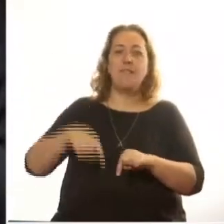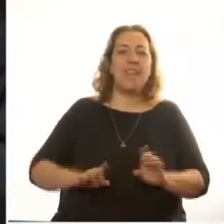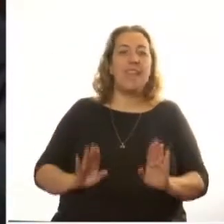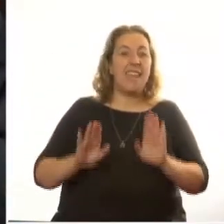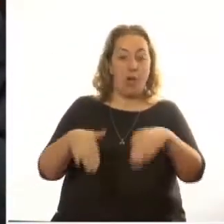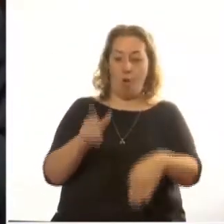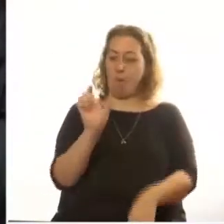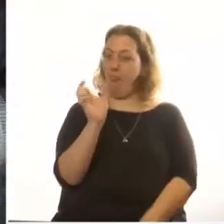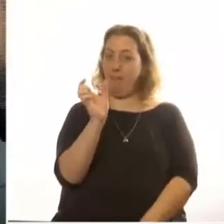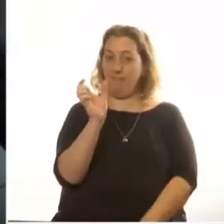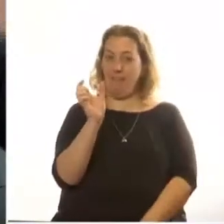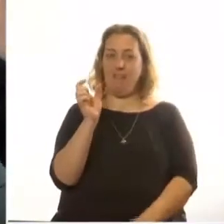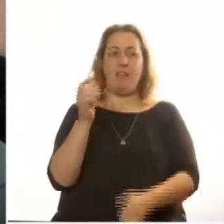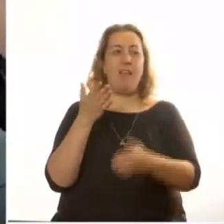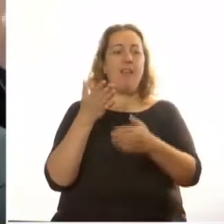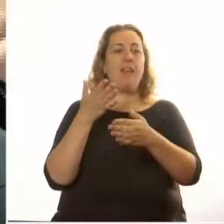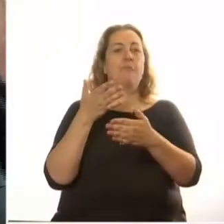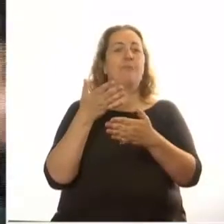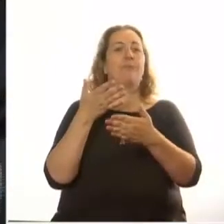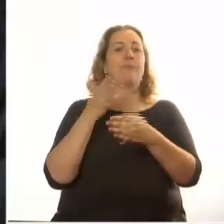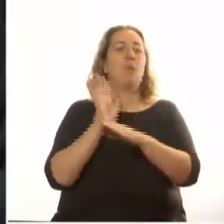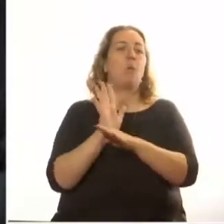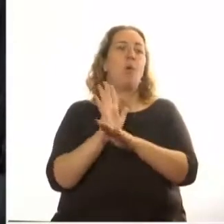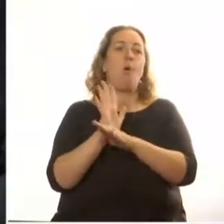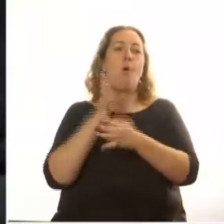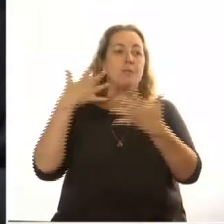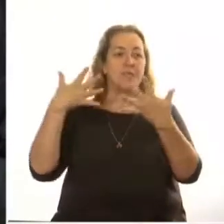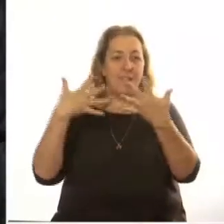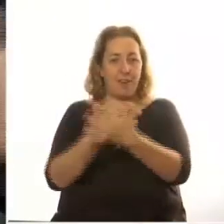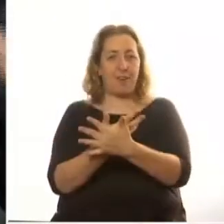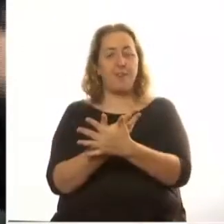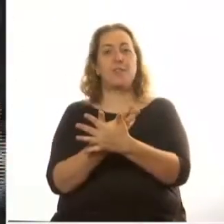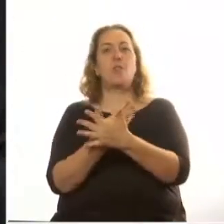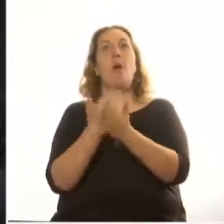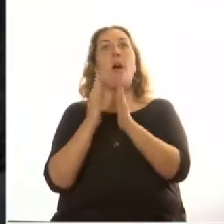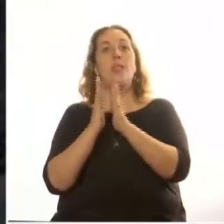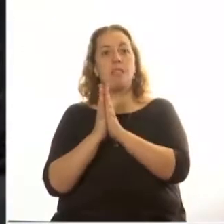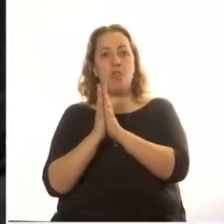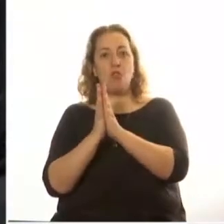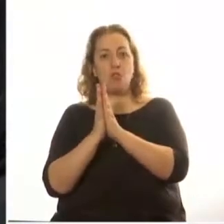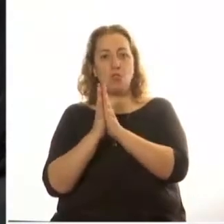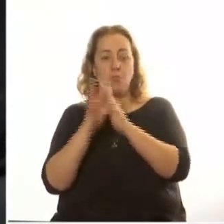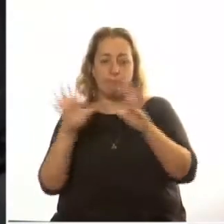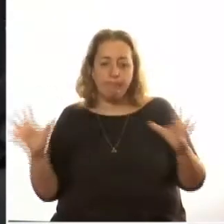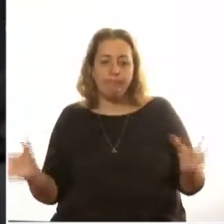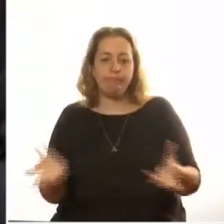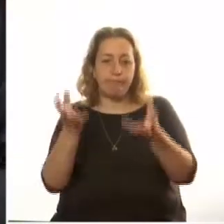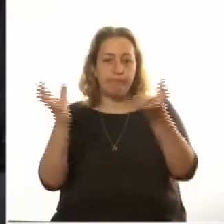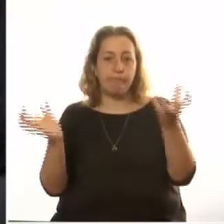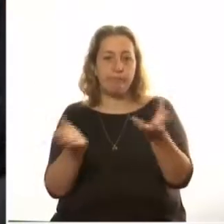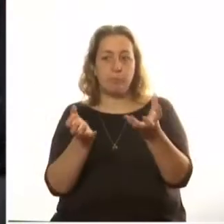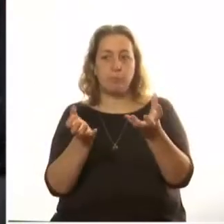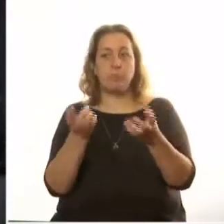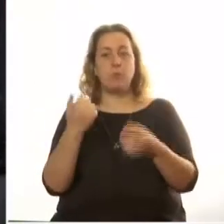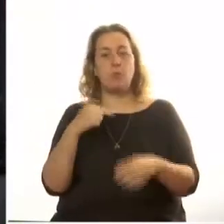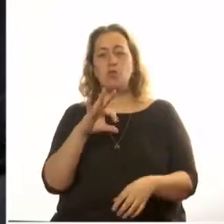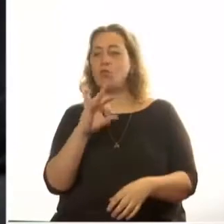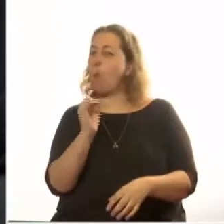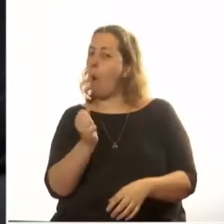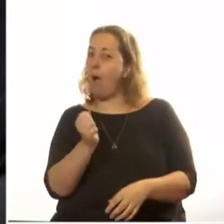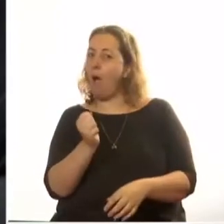de sacrificio al Dios con que será consumido por el fuego. En cambio, Shoah